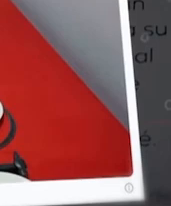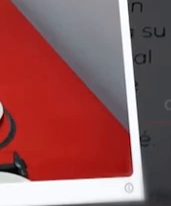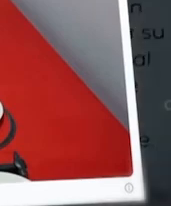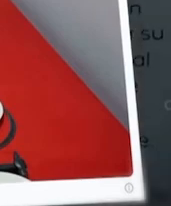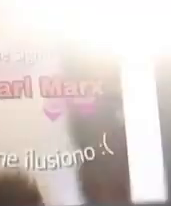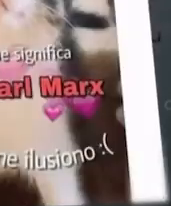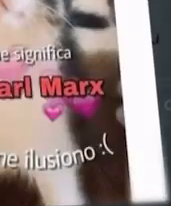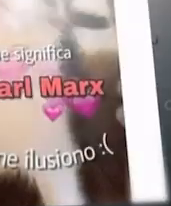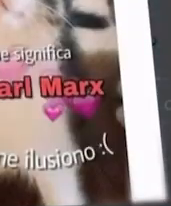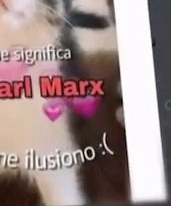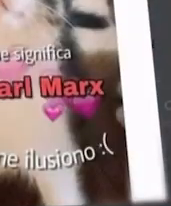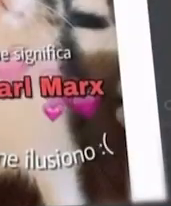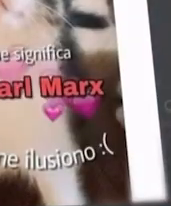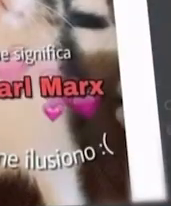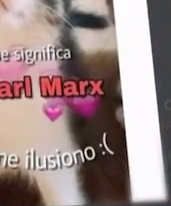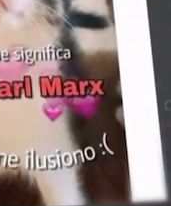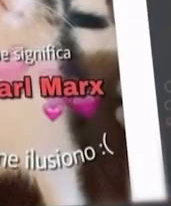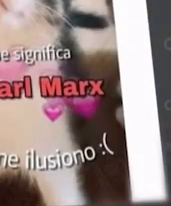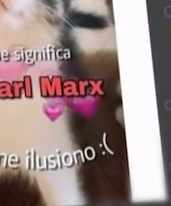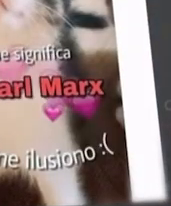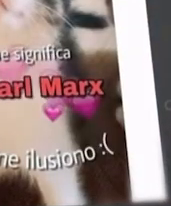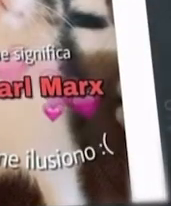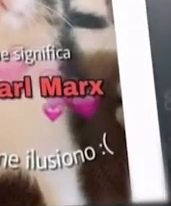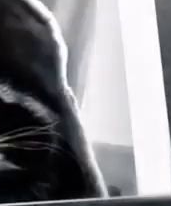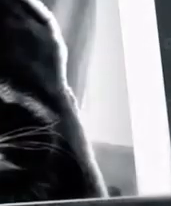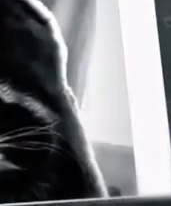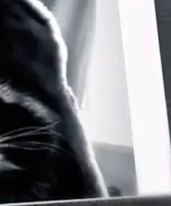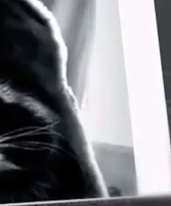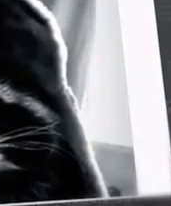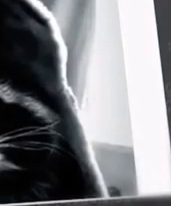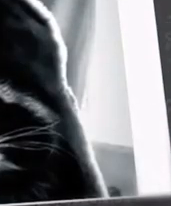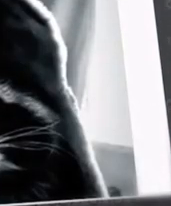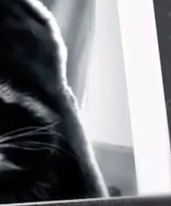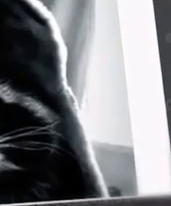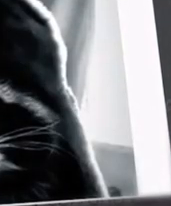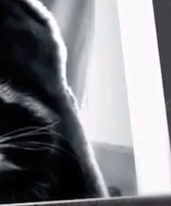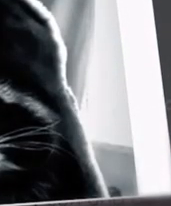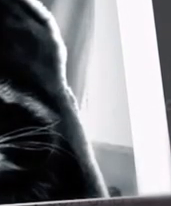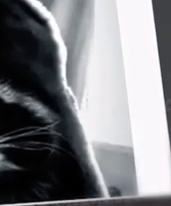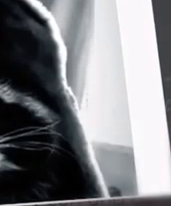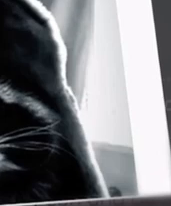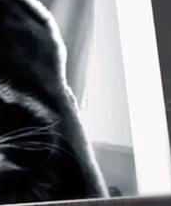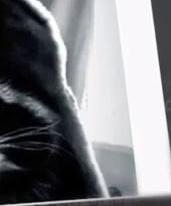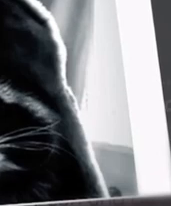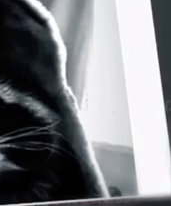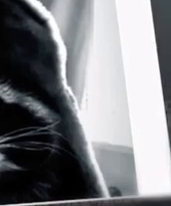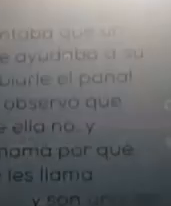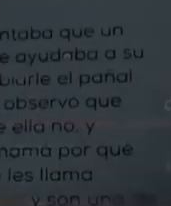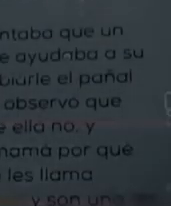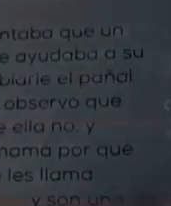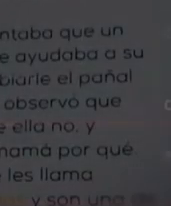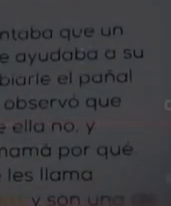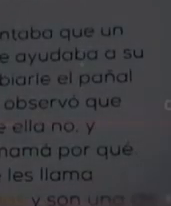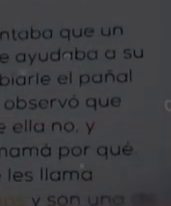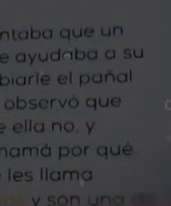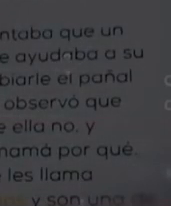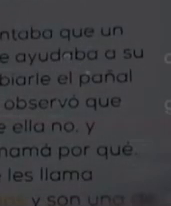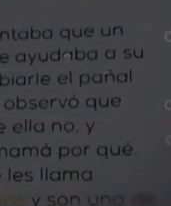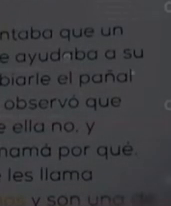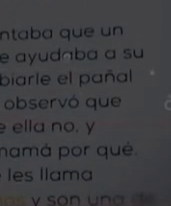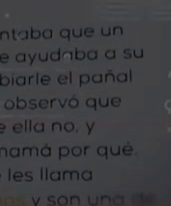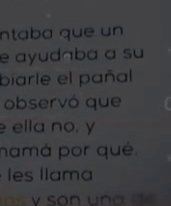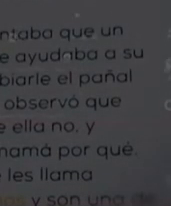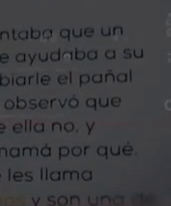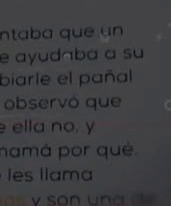Lo cierto es que los libros de texto tienen un fundamento científico y humanístico, por lo que promueven